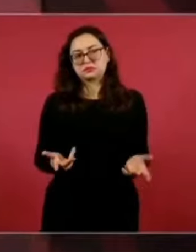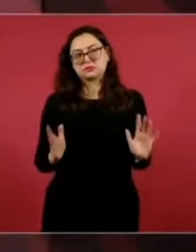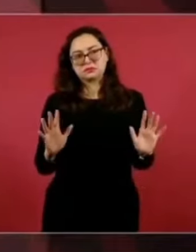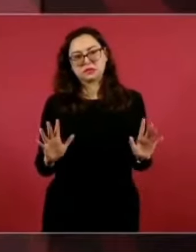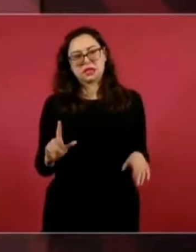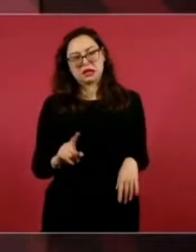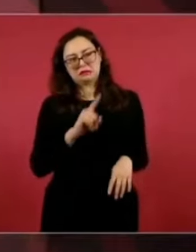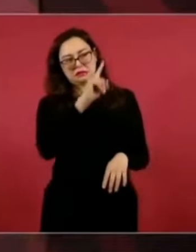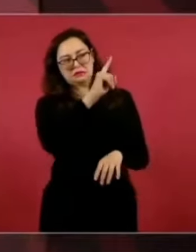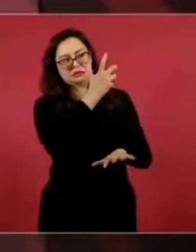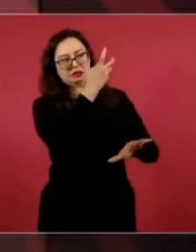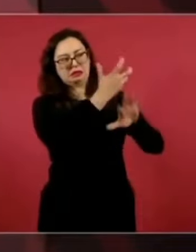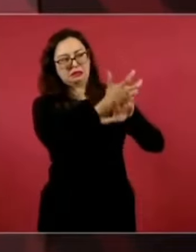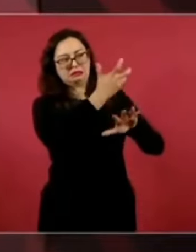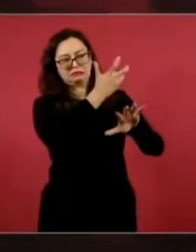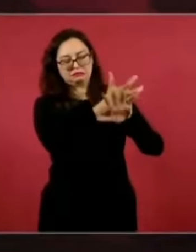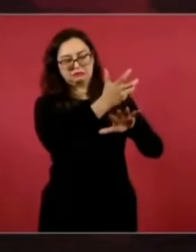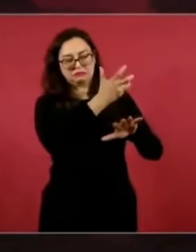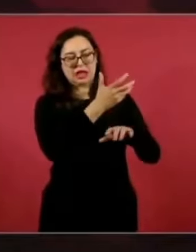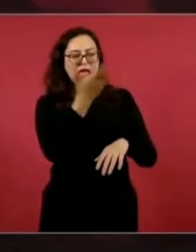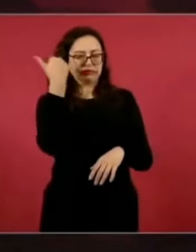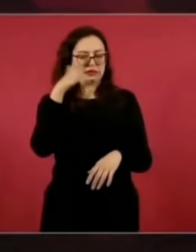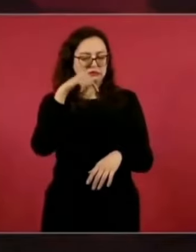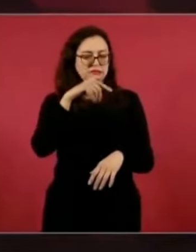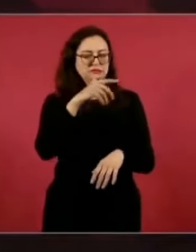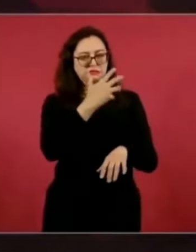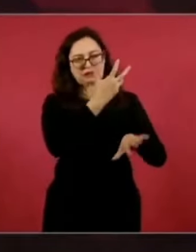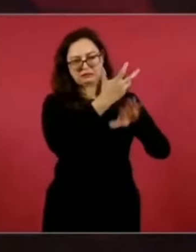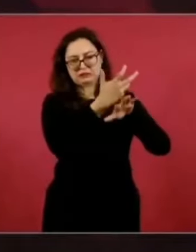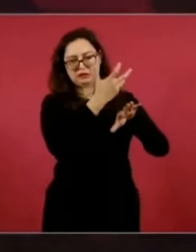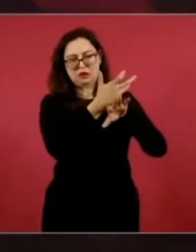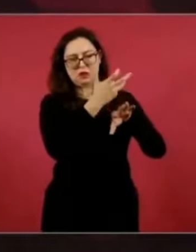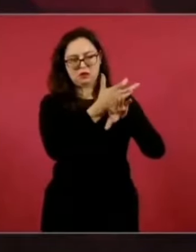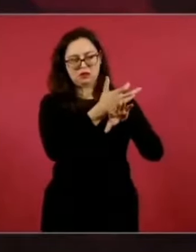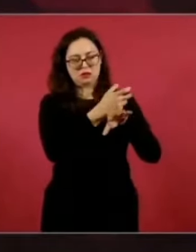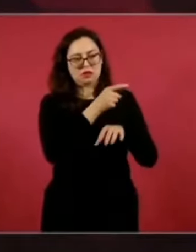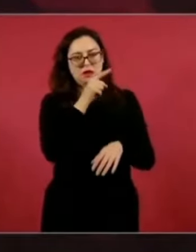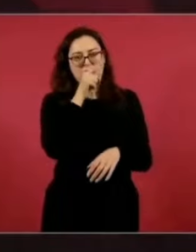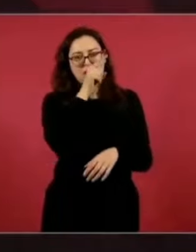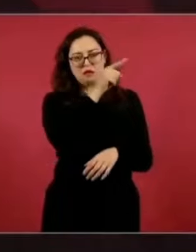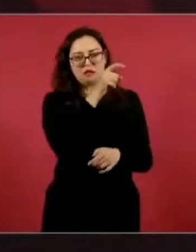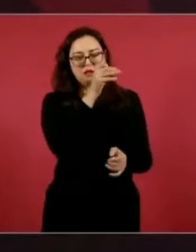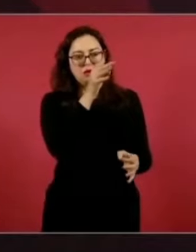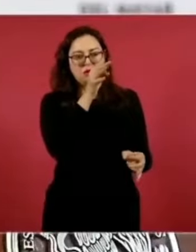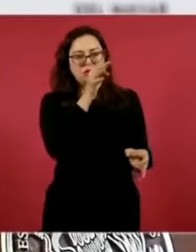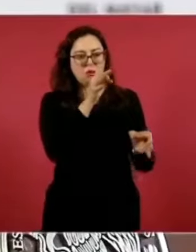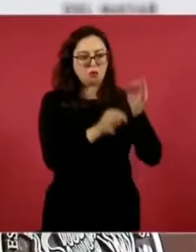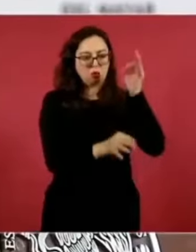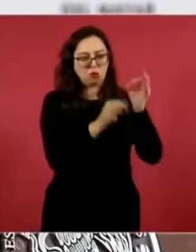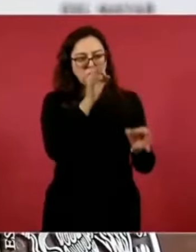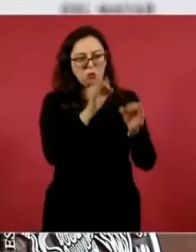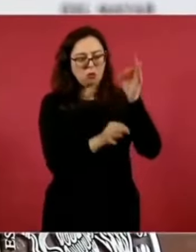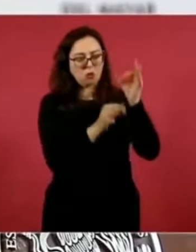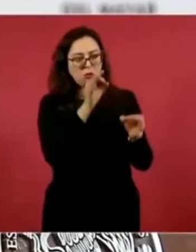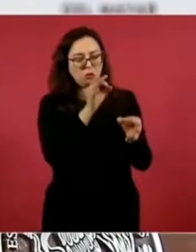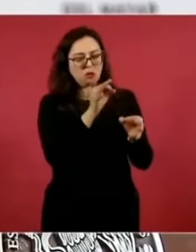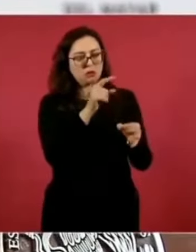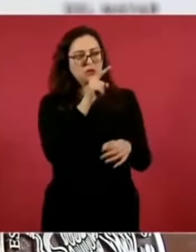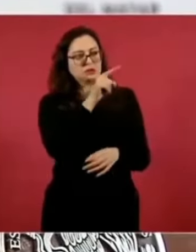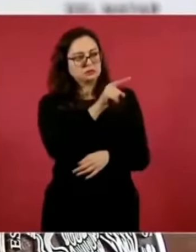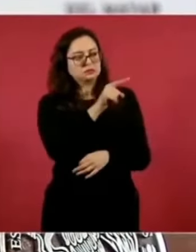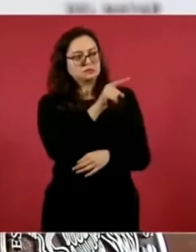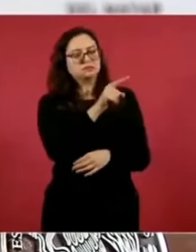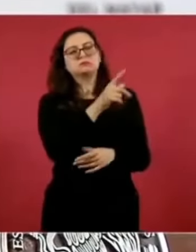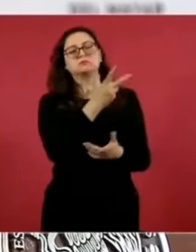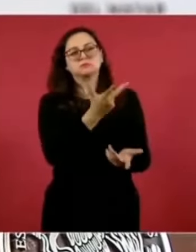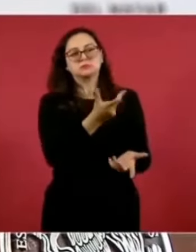el triunfo del presidente Biden, pero había protestas